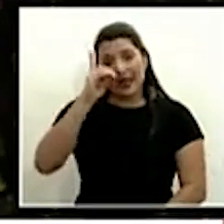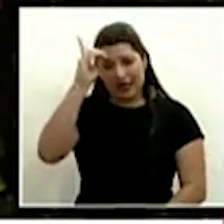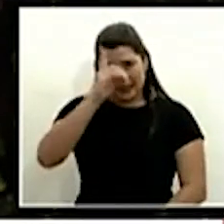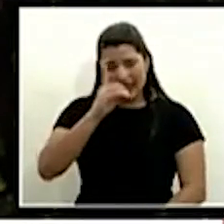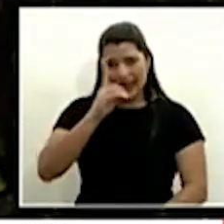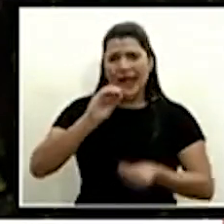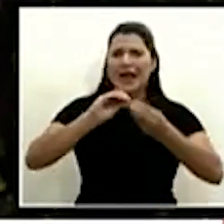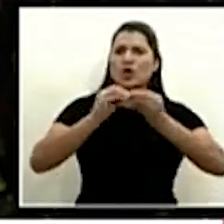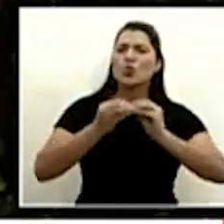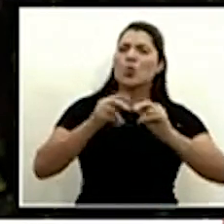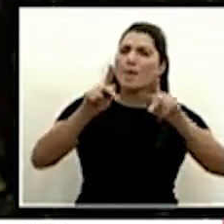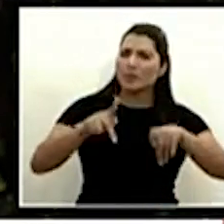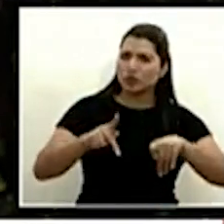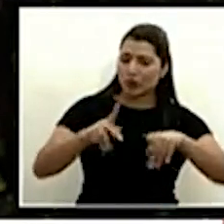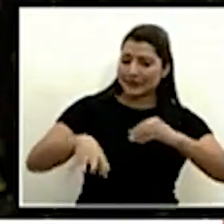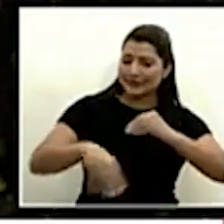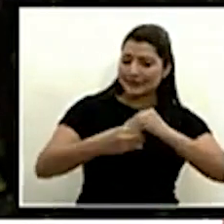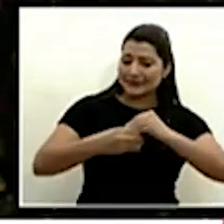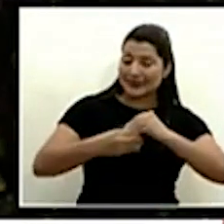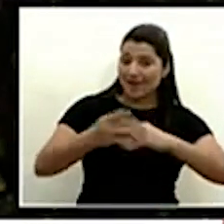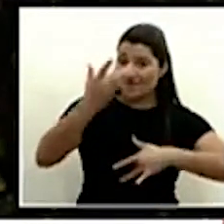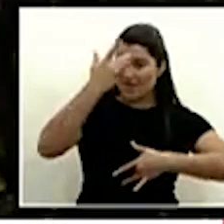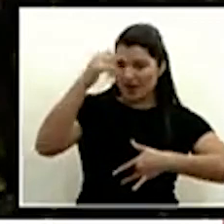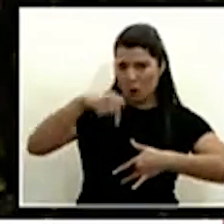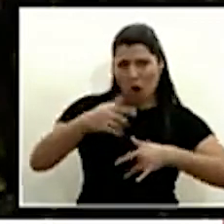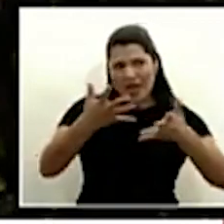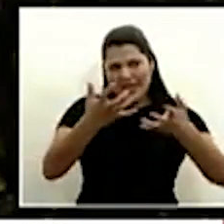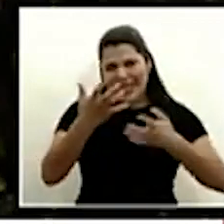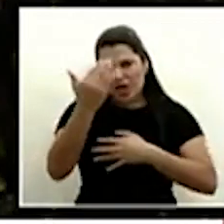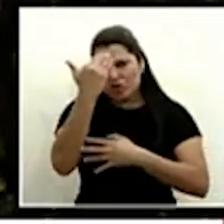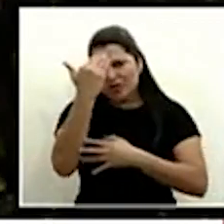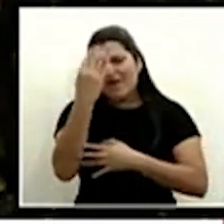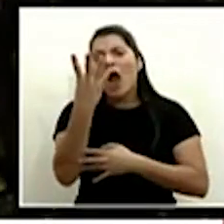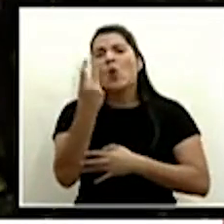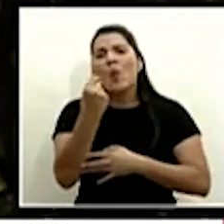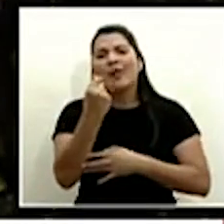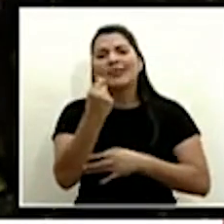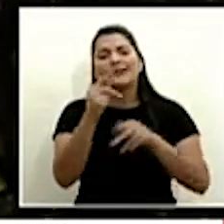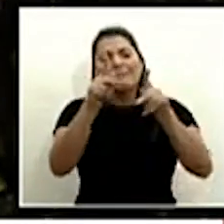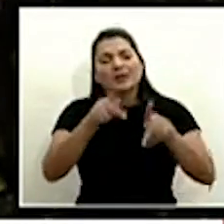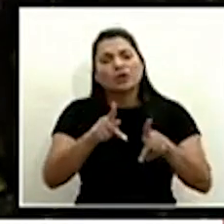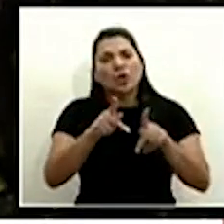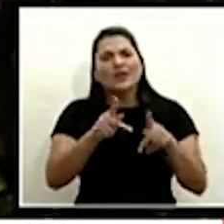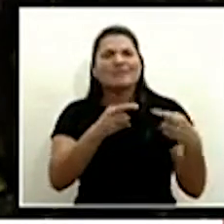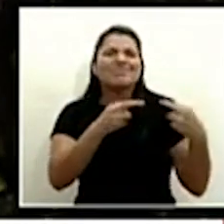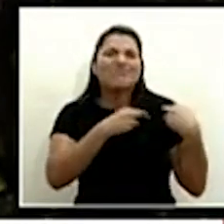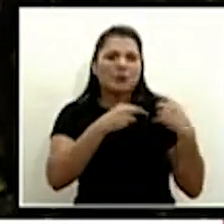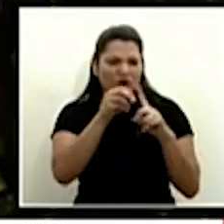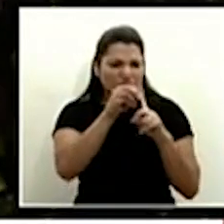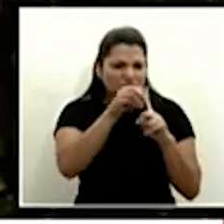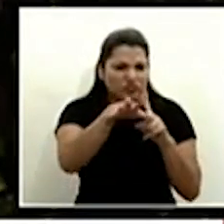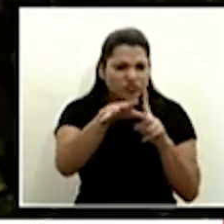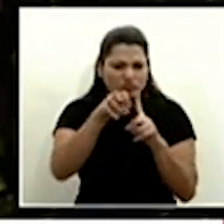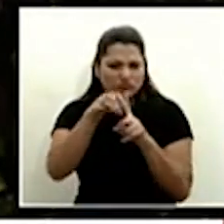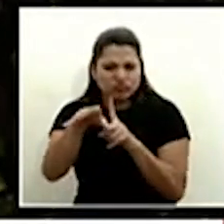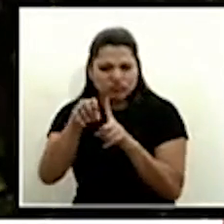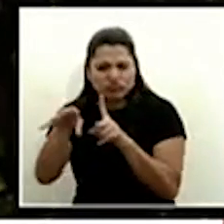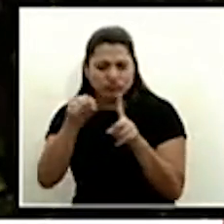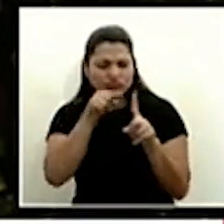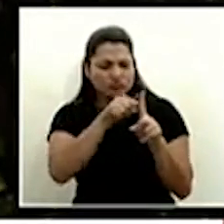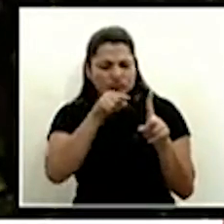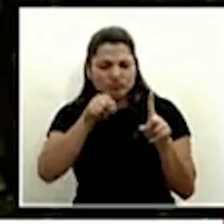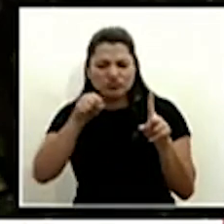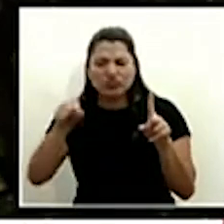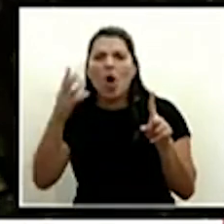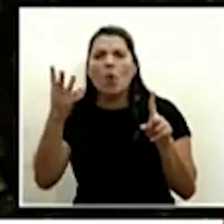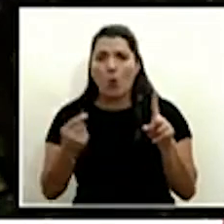anunciados hoy quisiera saber si cuantos clúster hay identificados en el caso específico de San Ramón y de Avangares hay